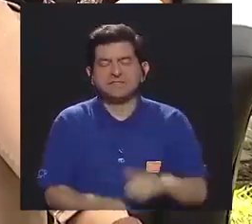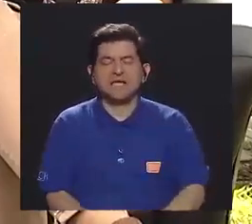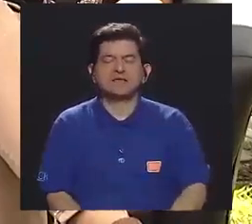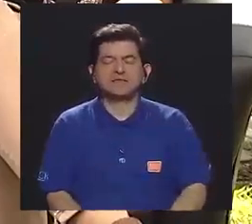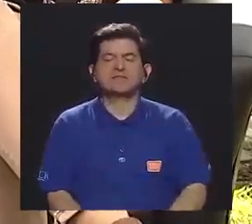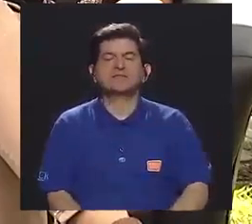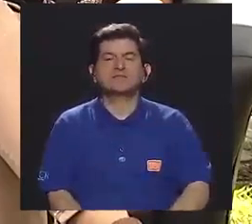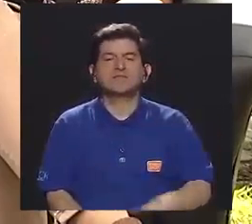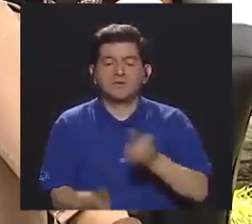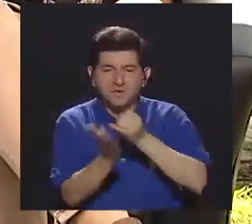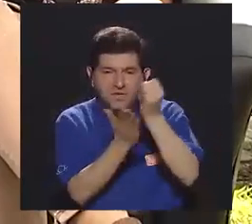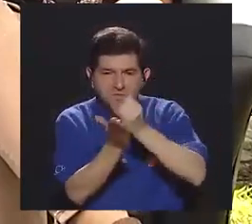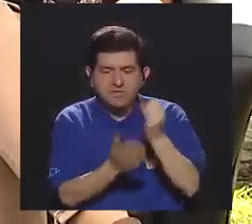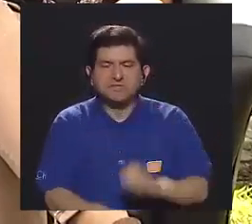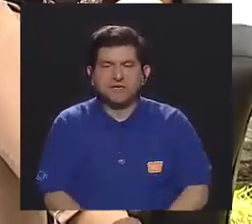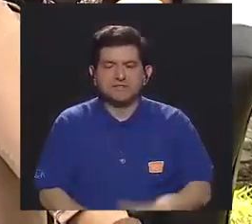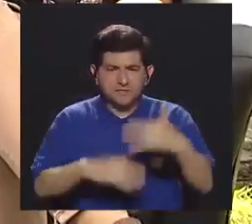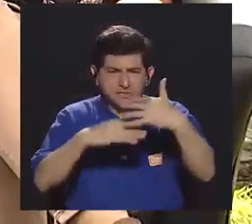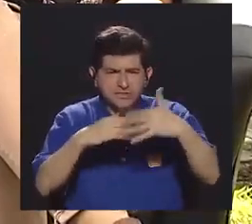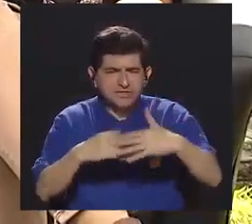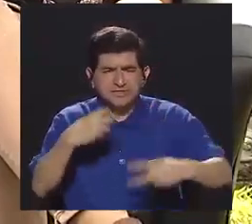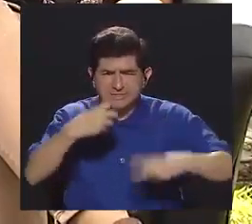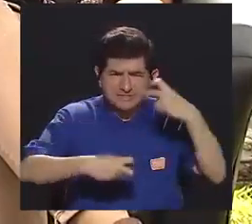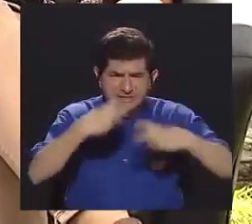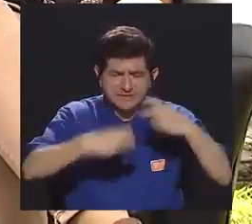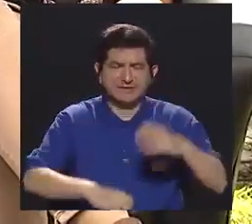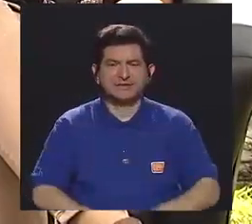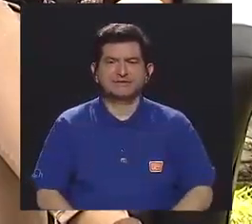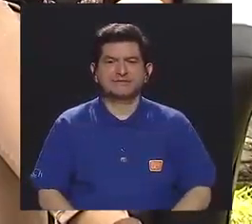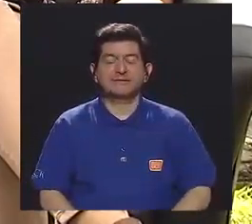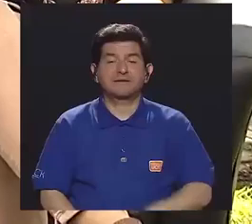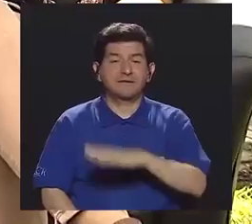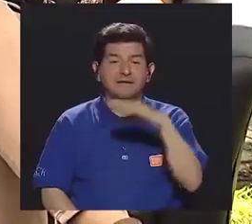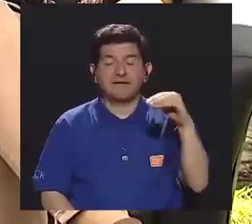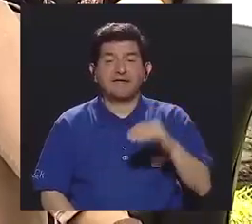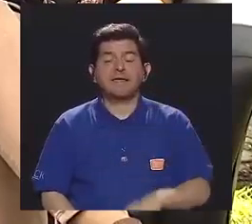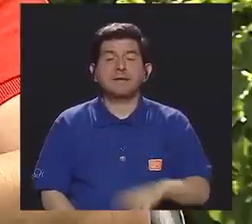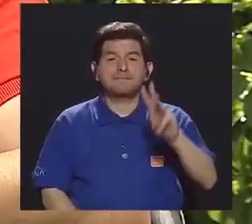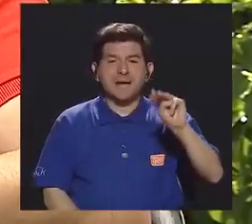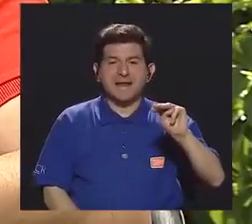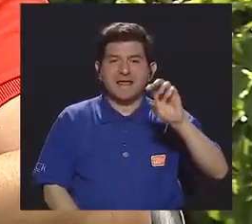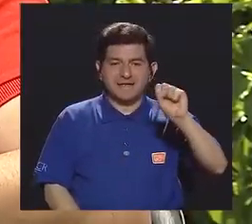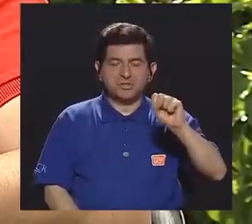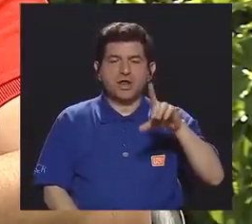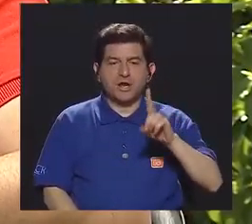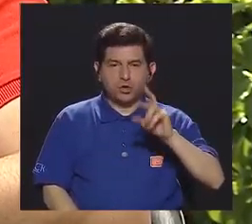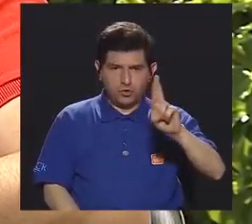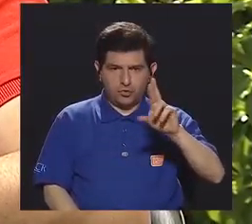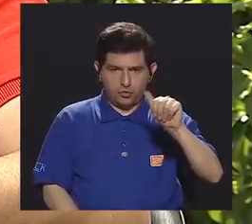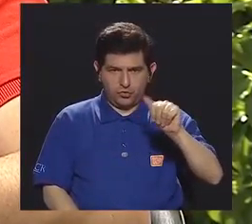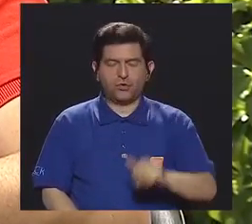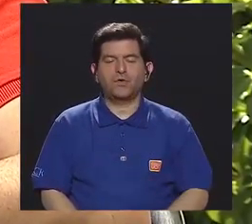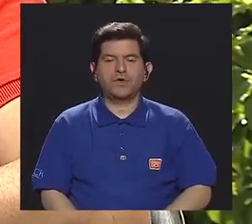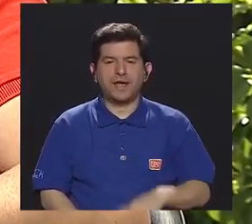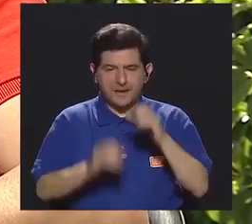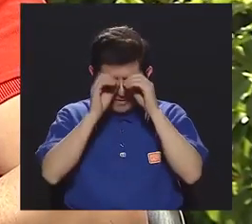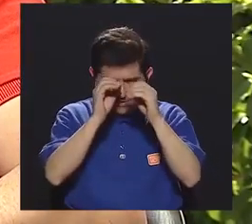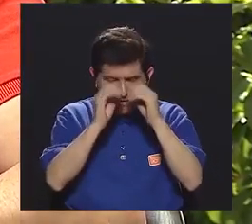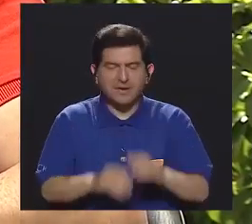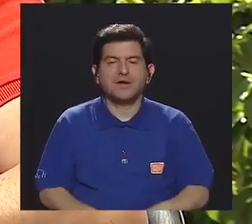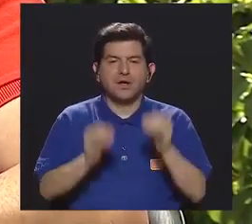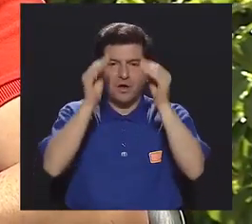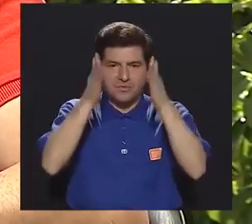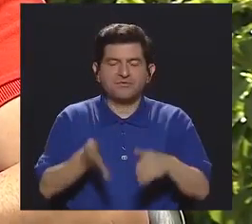Hemoglobinas Anormales y Trastornos Afines. Además de la doctora María Lazolano, quien es microbióloga